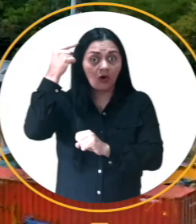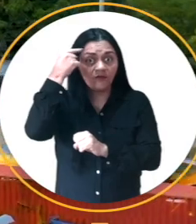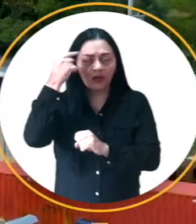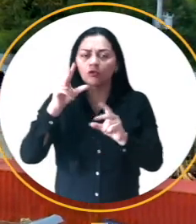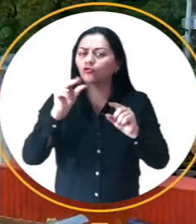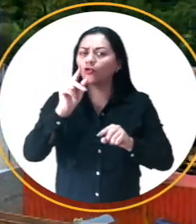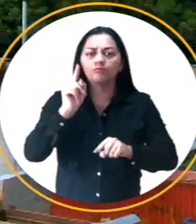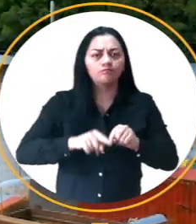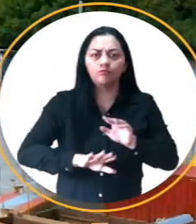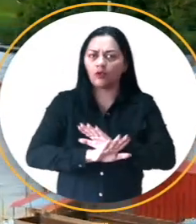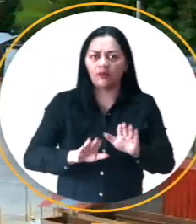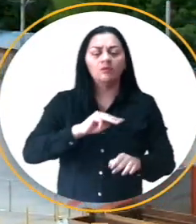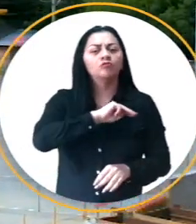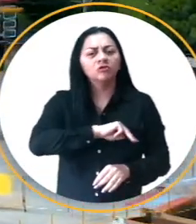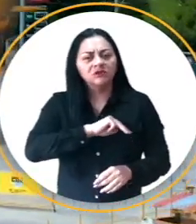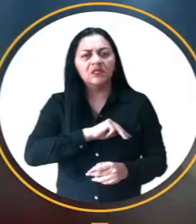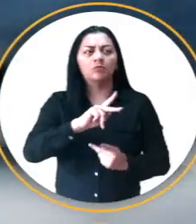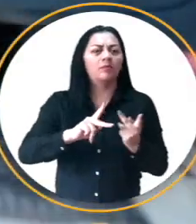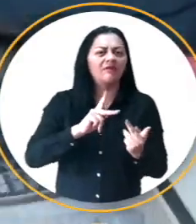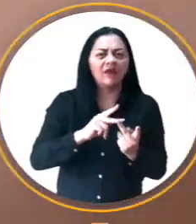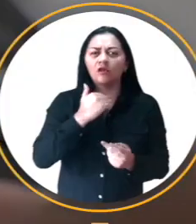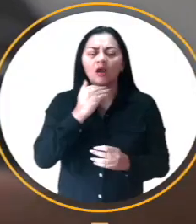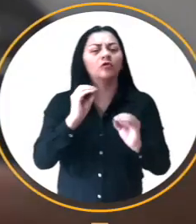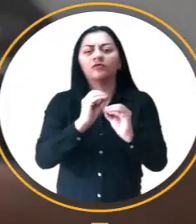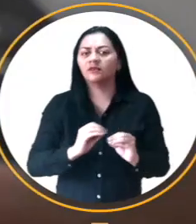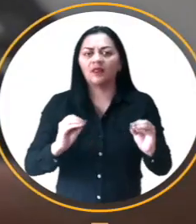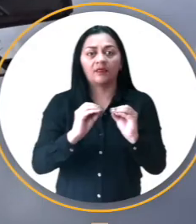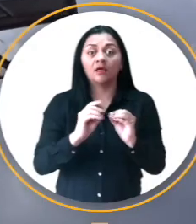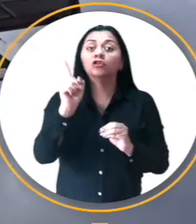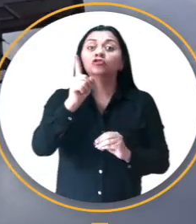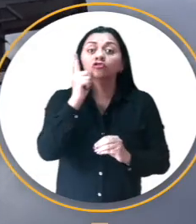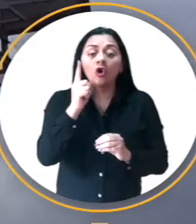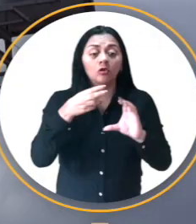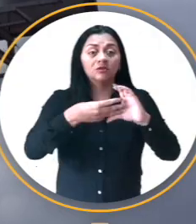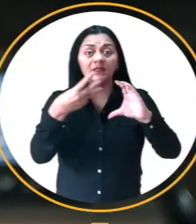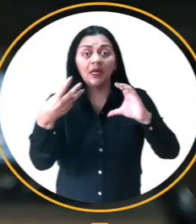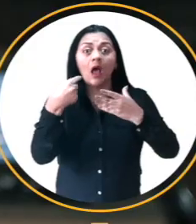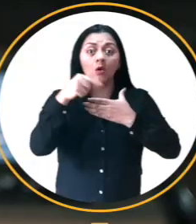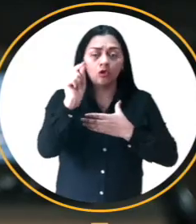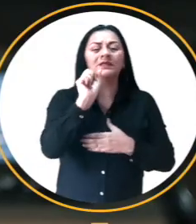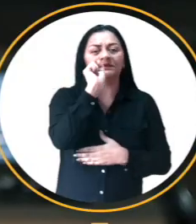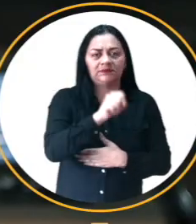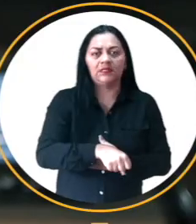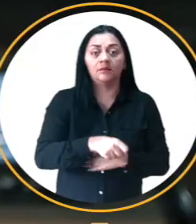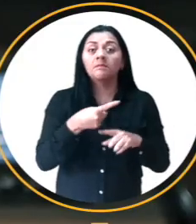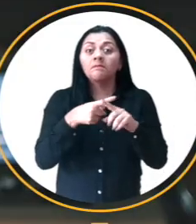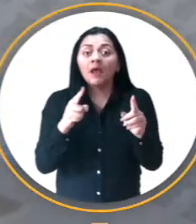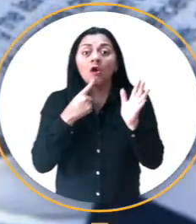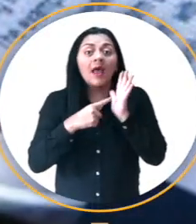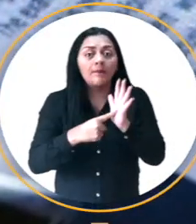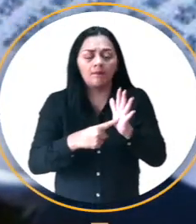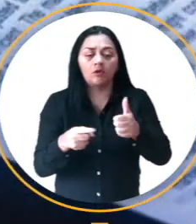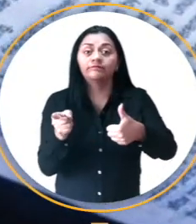instituciones del Estado, en todos los niveles de gobierno, salvo las autorizadas por el Consejo Nacional Electoral y las excepciones que se detallan a